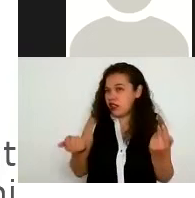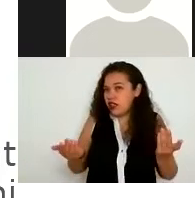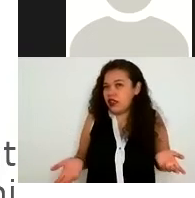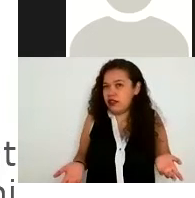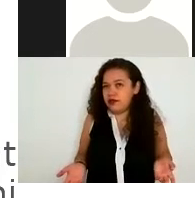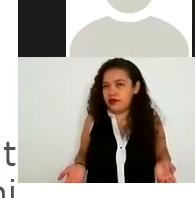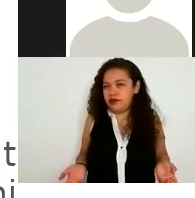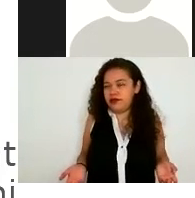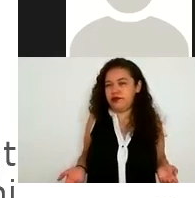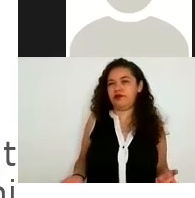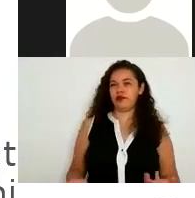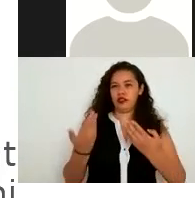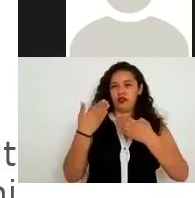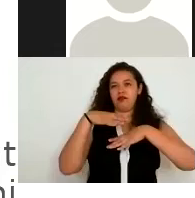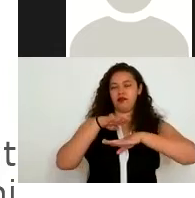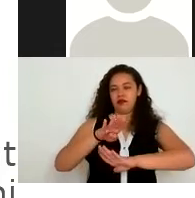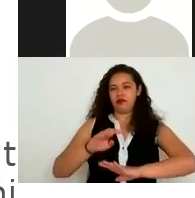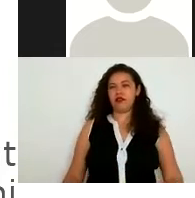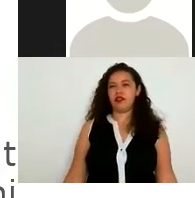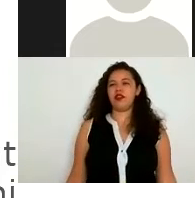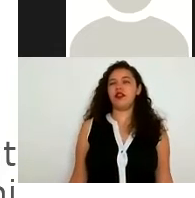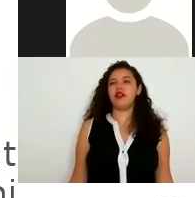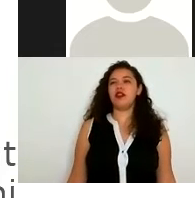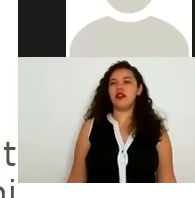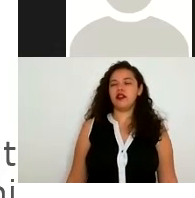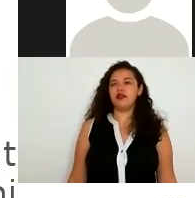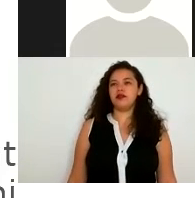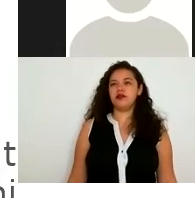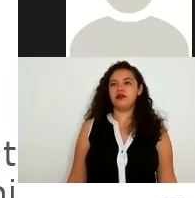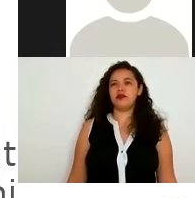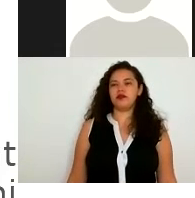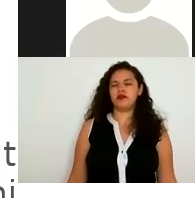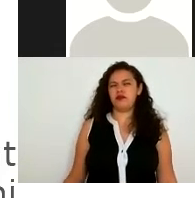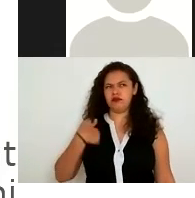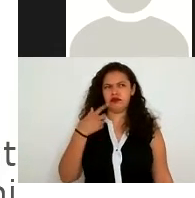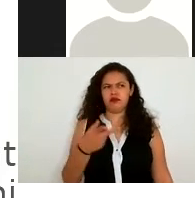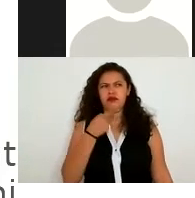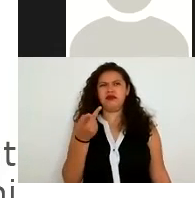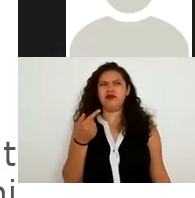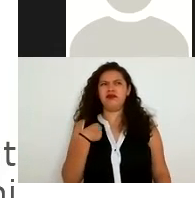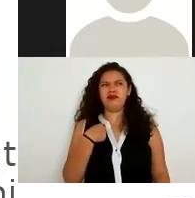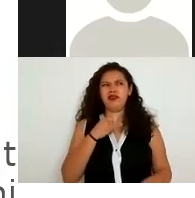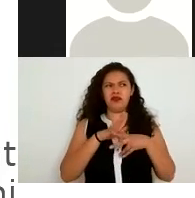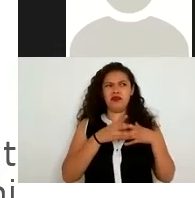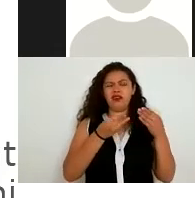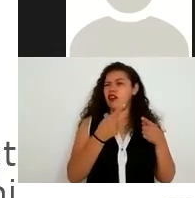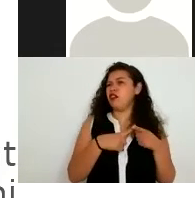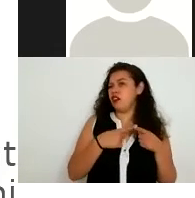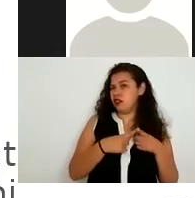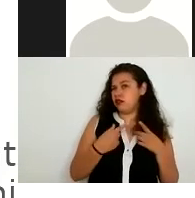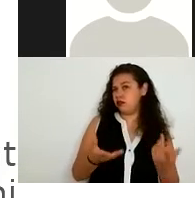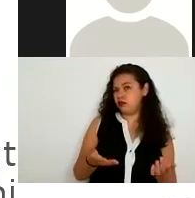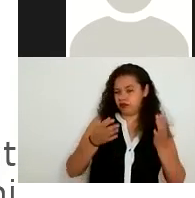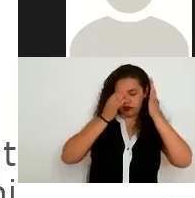algún banco este cuando cuando nos preguntamos bueno y quién proporcionó mis datos ¿no? justo por eso el tema